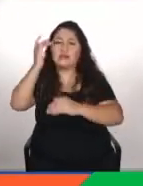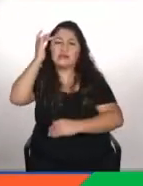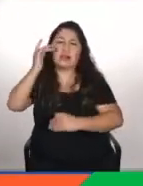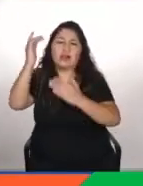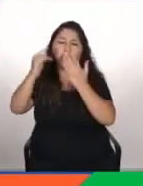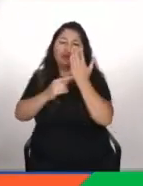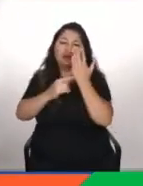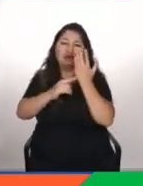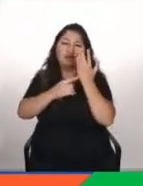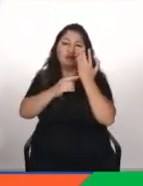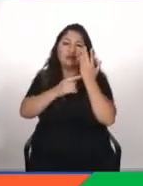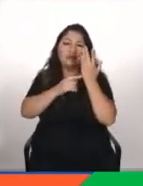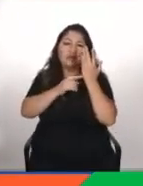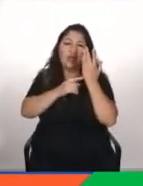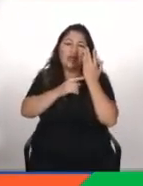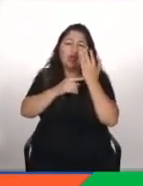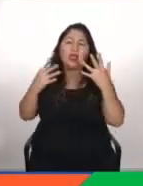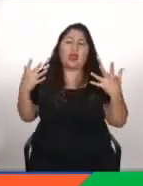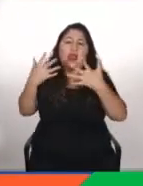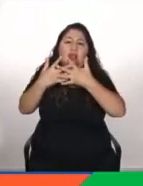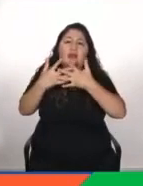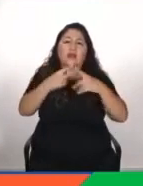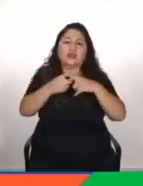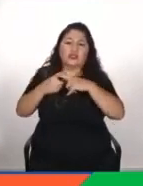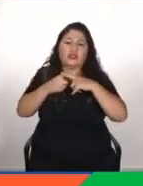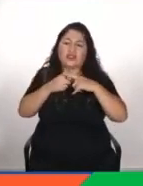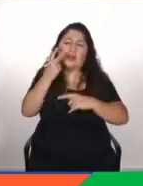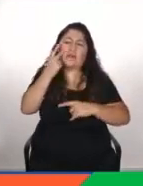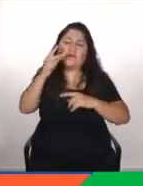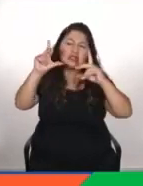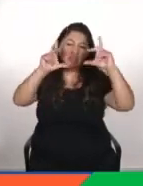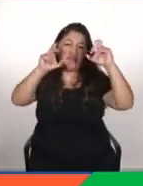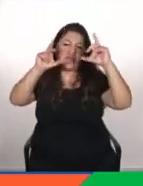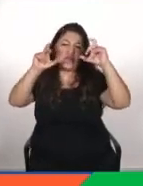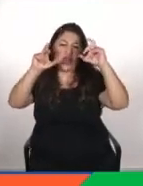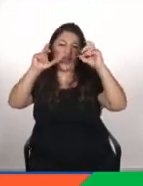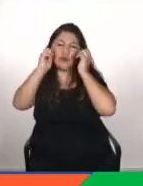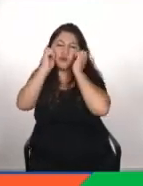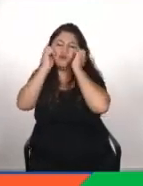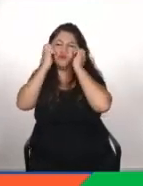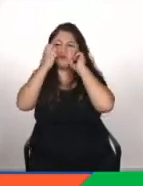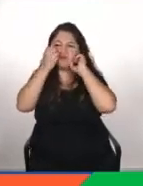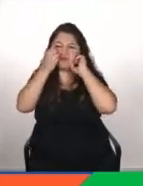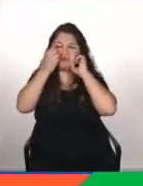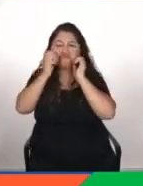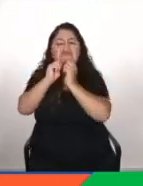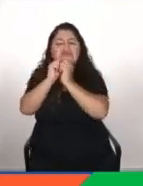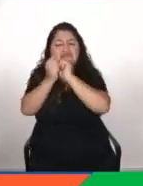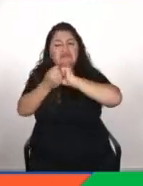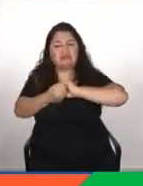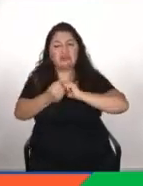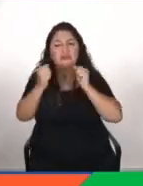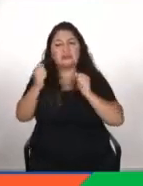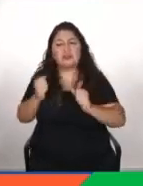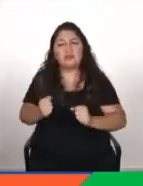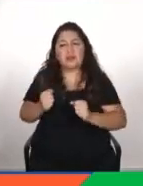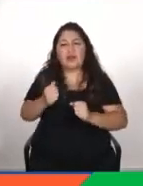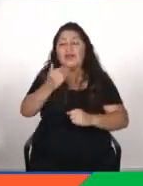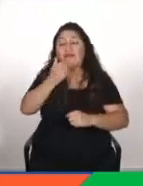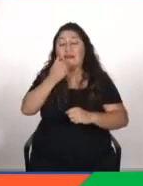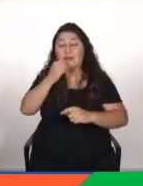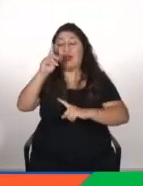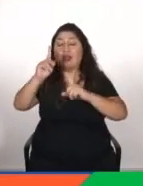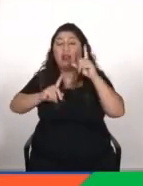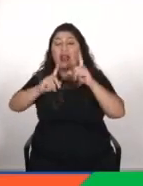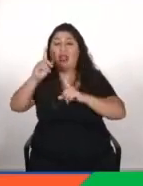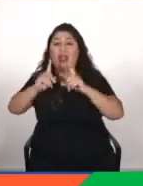visto en redes sociales estas clásicas fotos que nos ponen más viejos o nos ponen más jóvenes y se habla mucho de que detrás de eso hay hardcore inteligencia